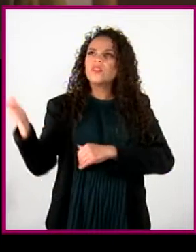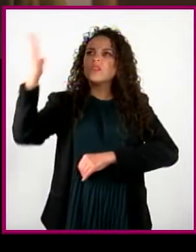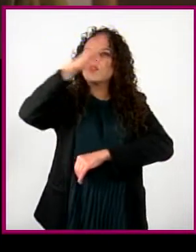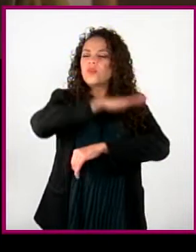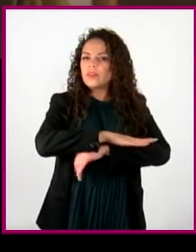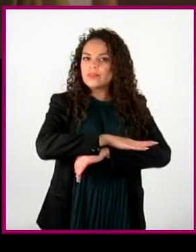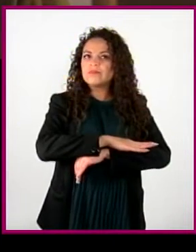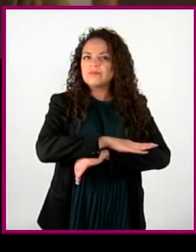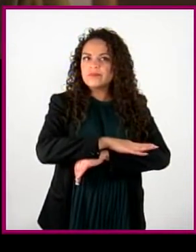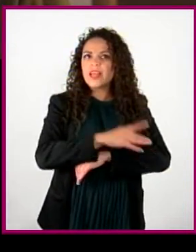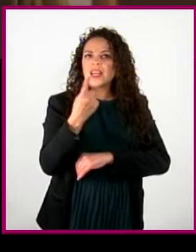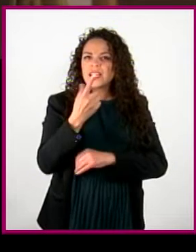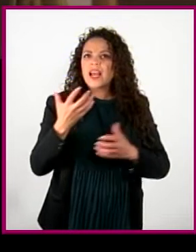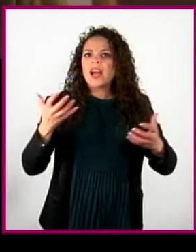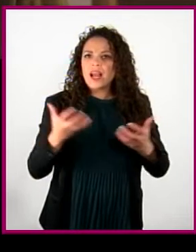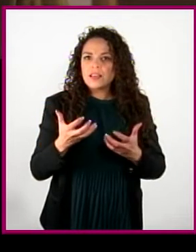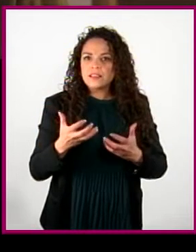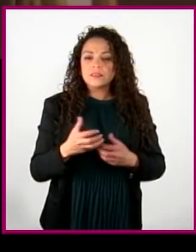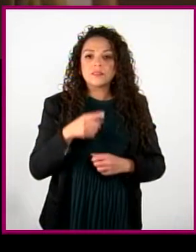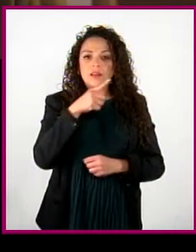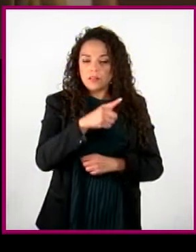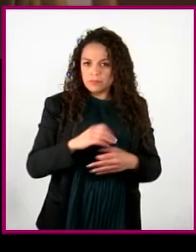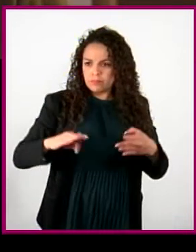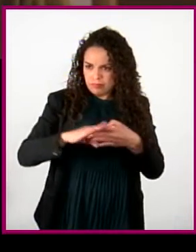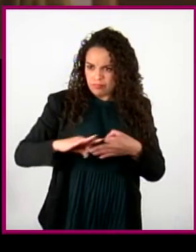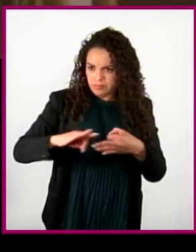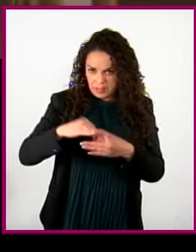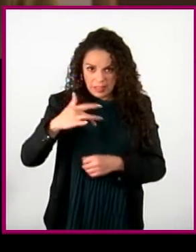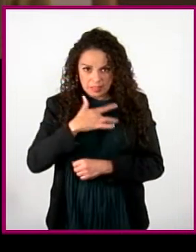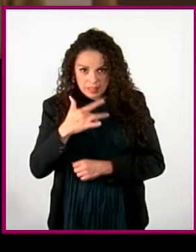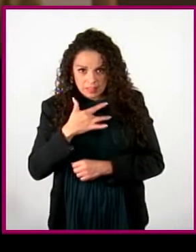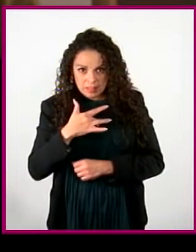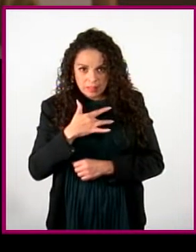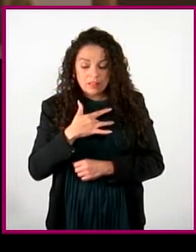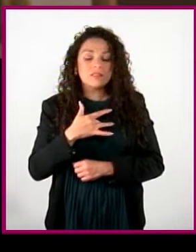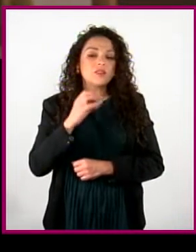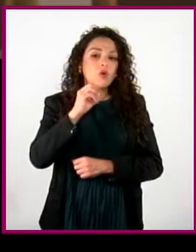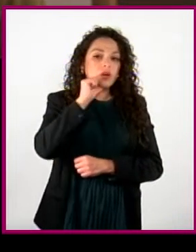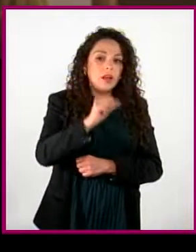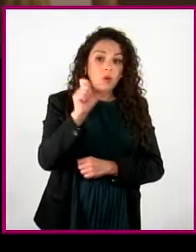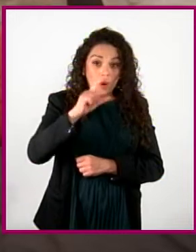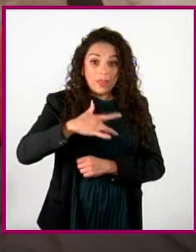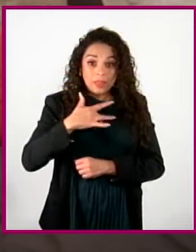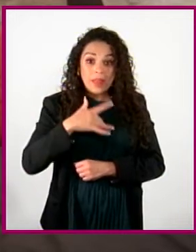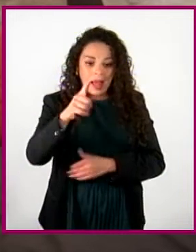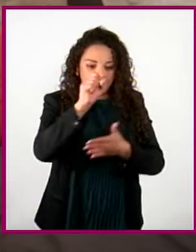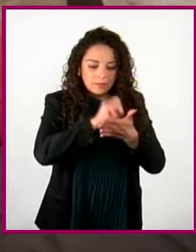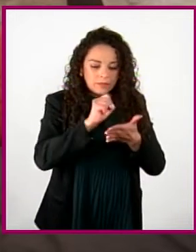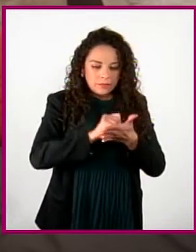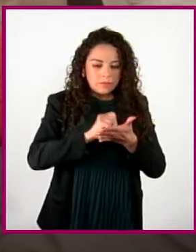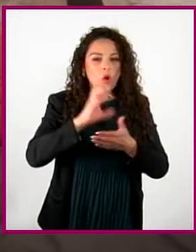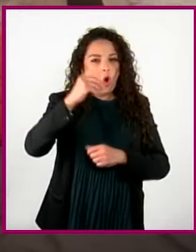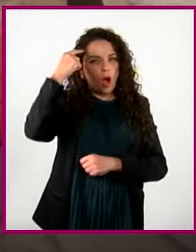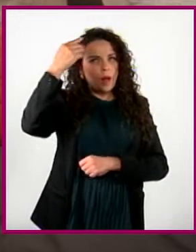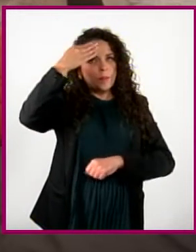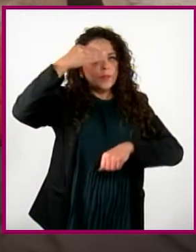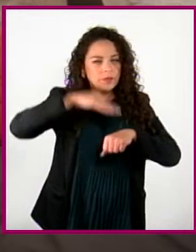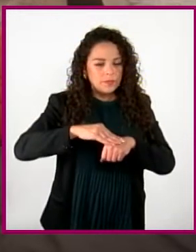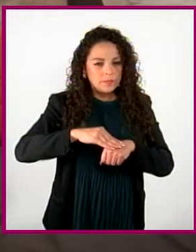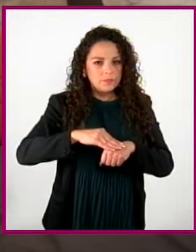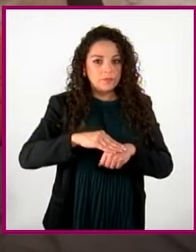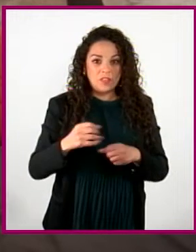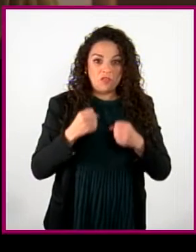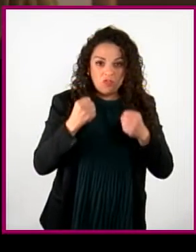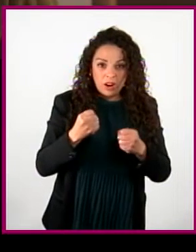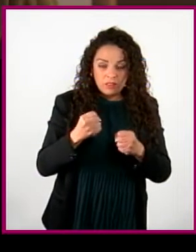Fíjate en qué tan a menudo la percibes. Cada vez que la sientas, toma nota mentalmente. Se trata de una emoción poco intensa, mediana